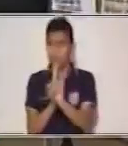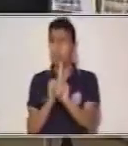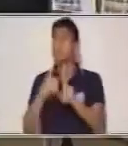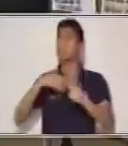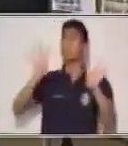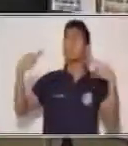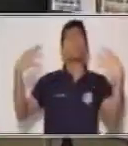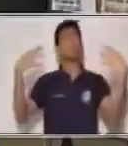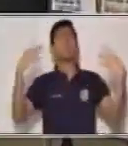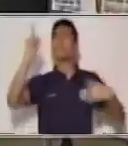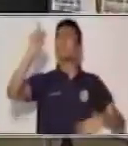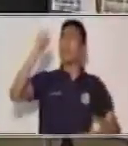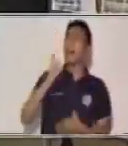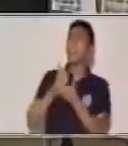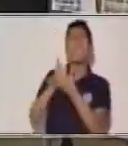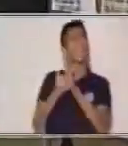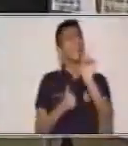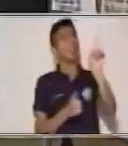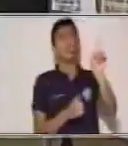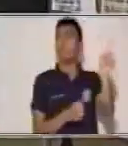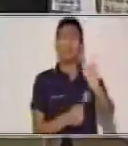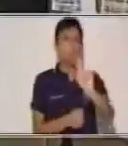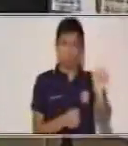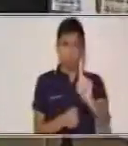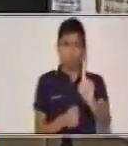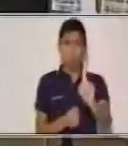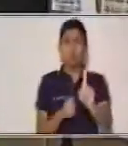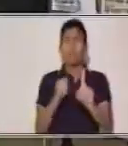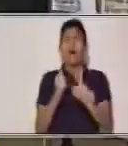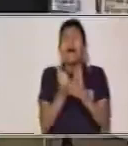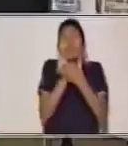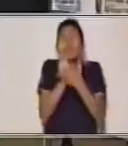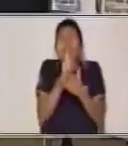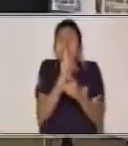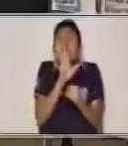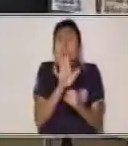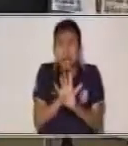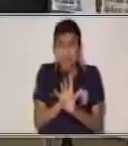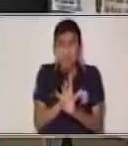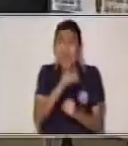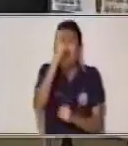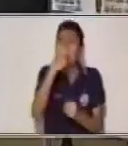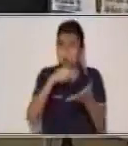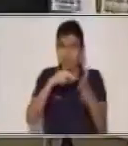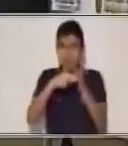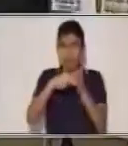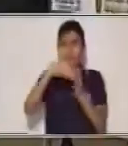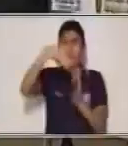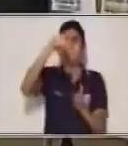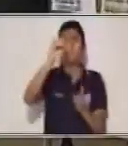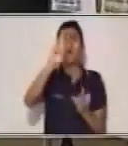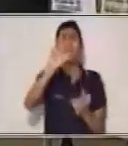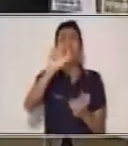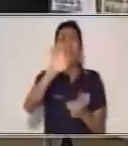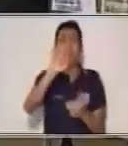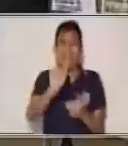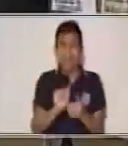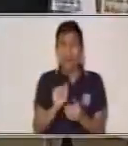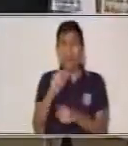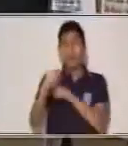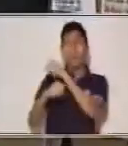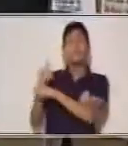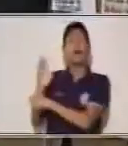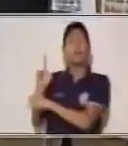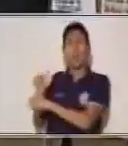aprendido sobre el cuento, su estructura, las características y también sobre las características de la fábula y las